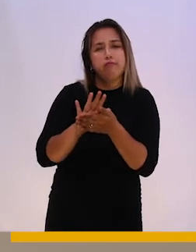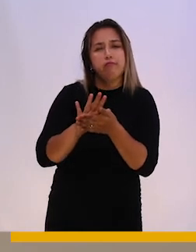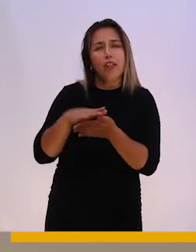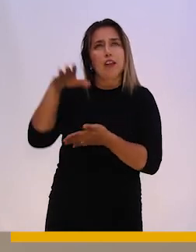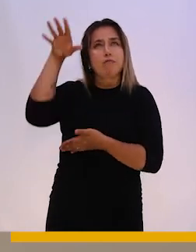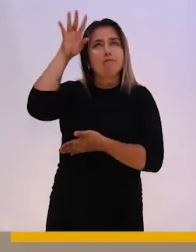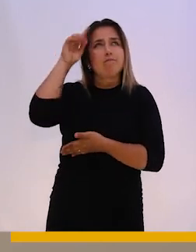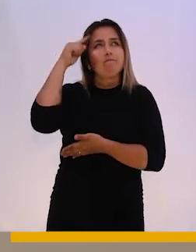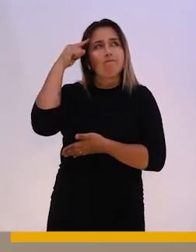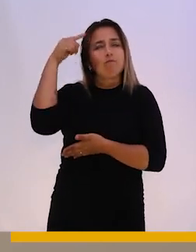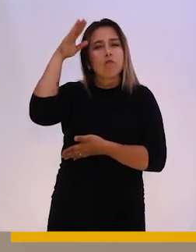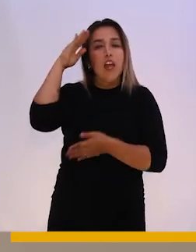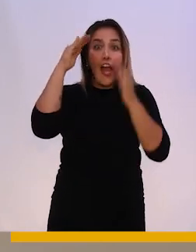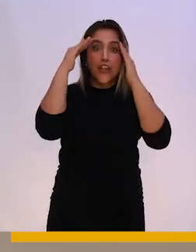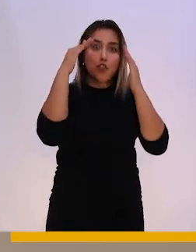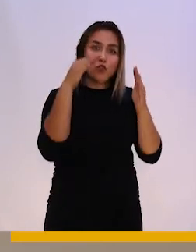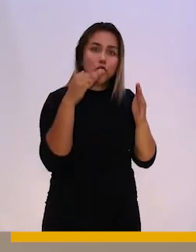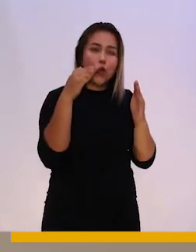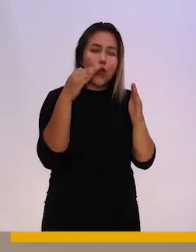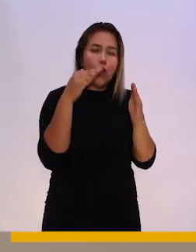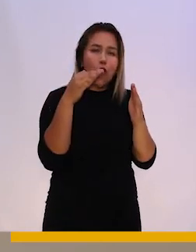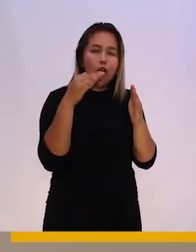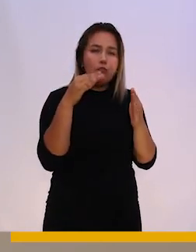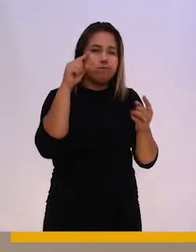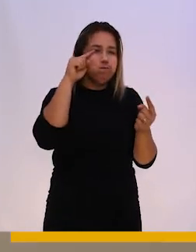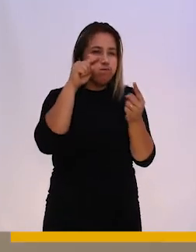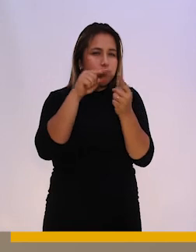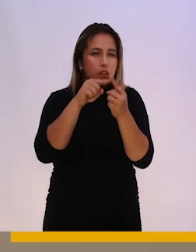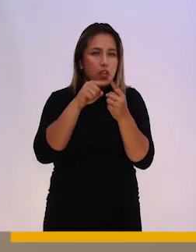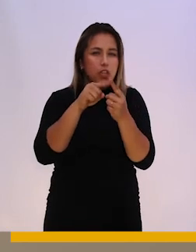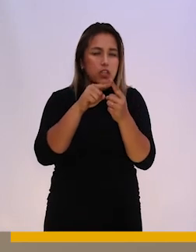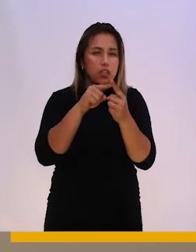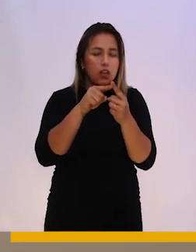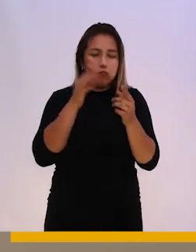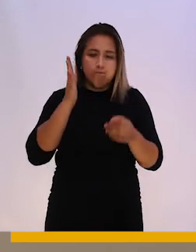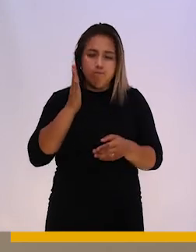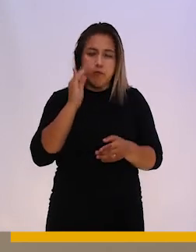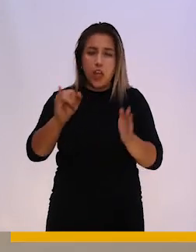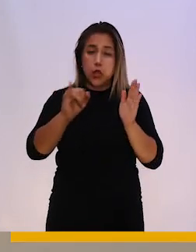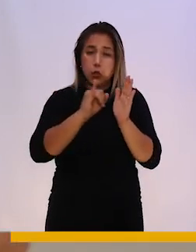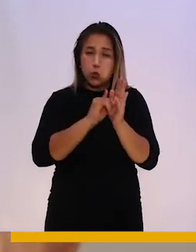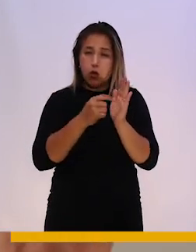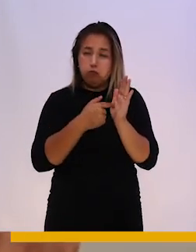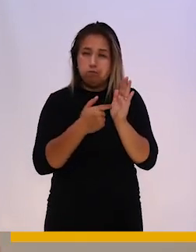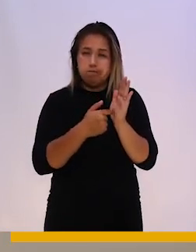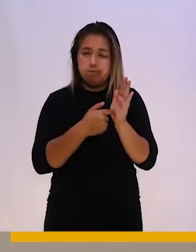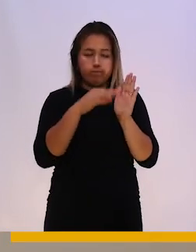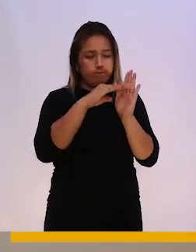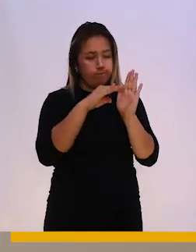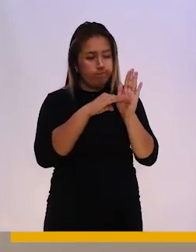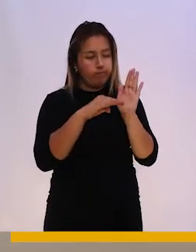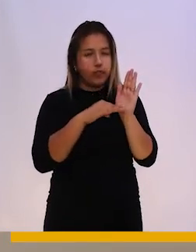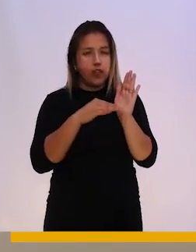el seguir instrucciones, el mantenernos activamente en la parte emocional y autoestima. Nos ayuda a mantenernos vivos,